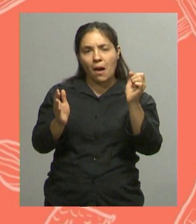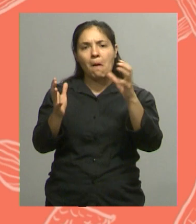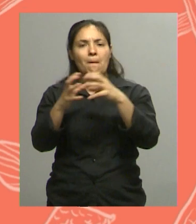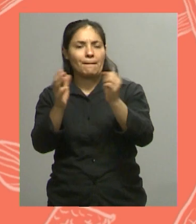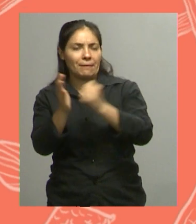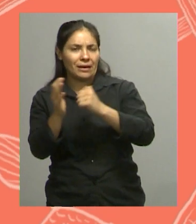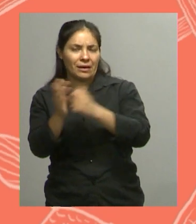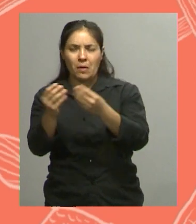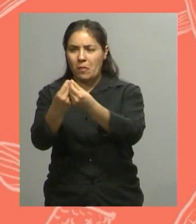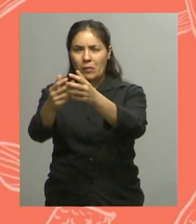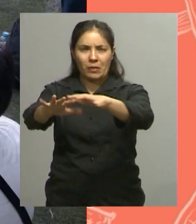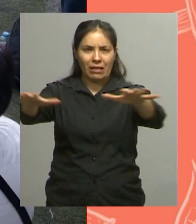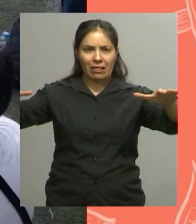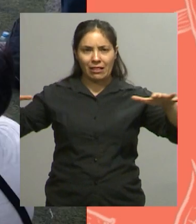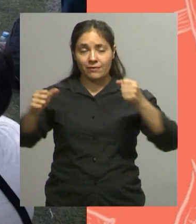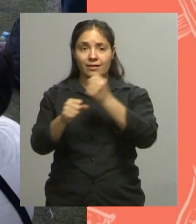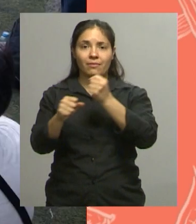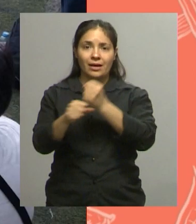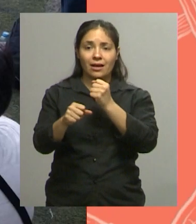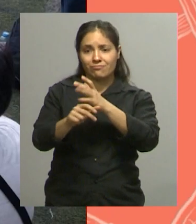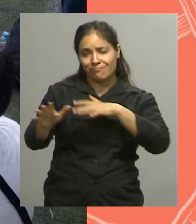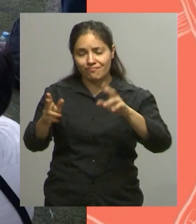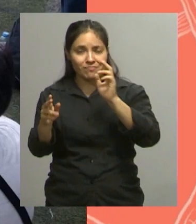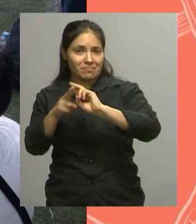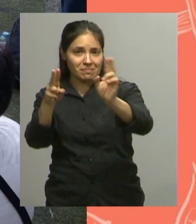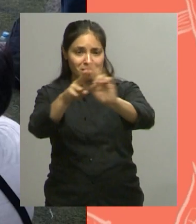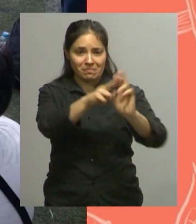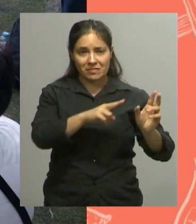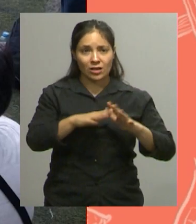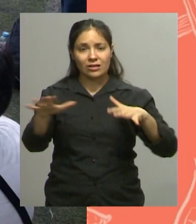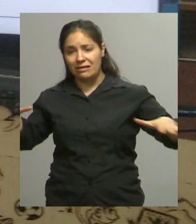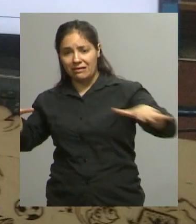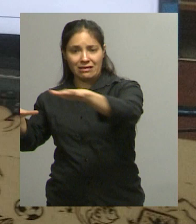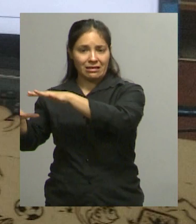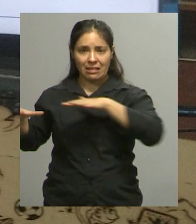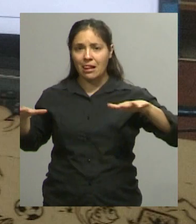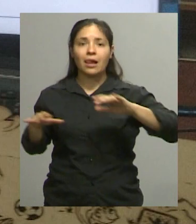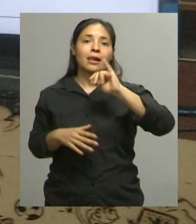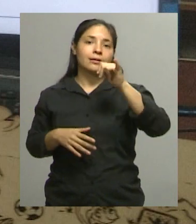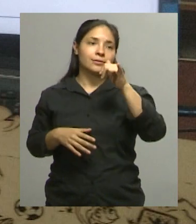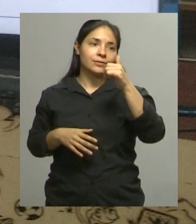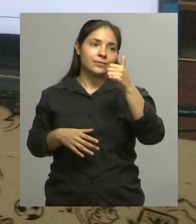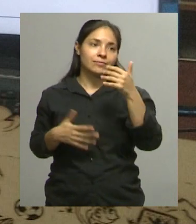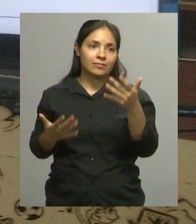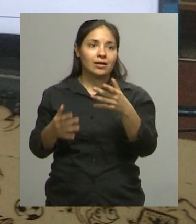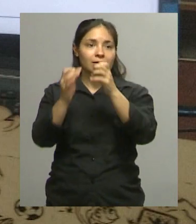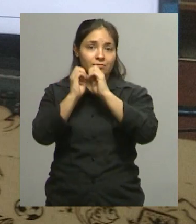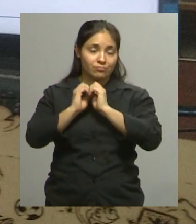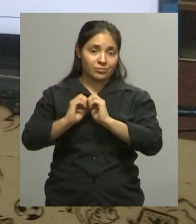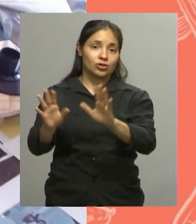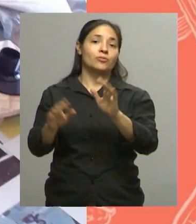de piedras Tenían que trabajar para poner medianamente el suelo en condiciones Exactamente Bueno así empezó